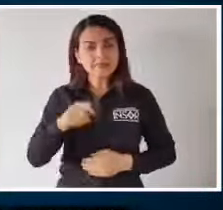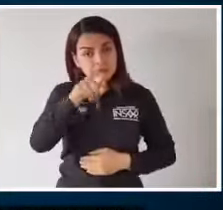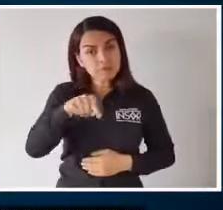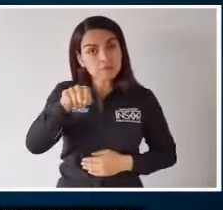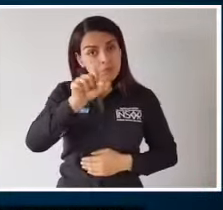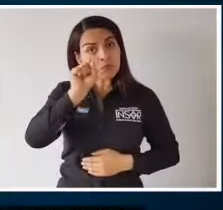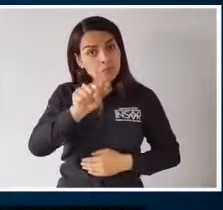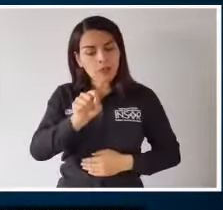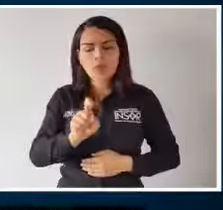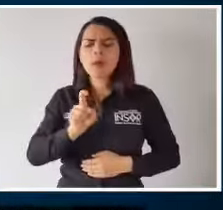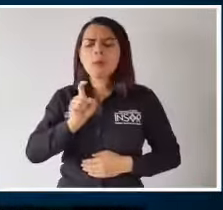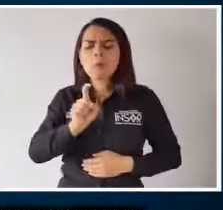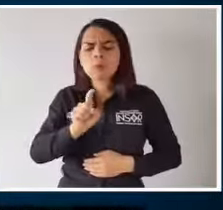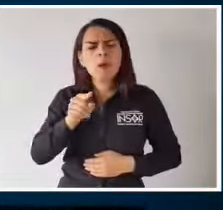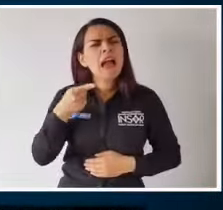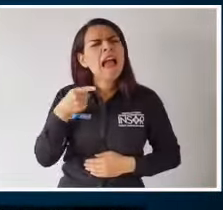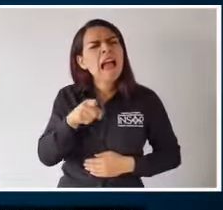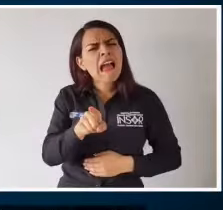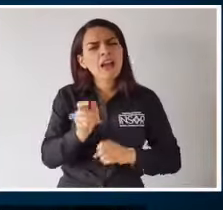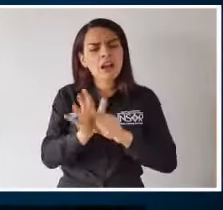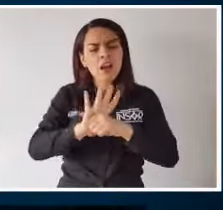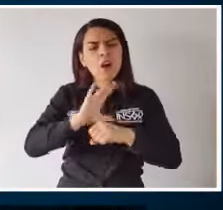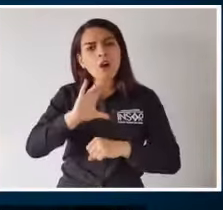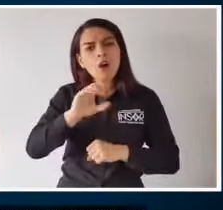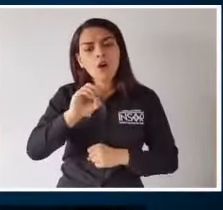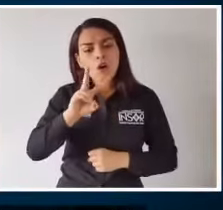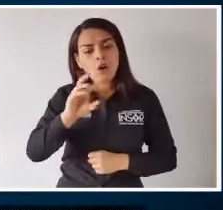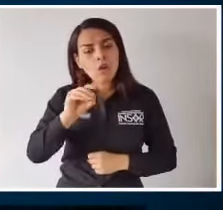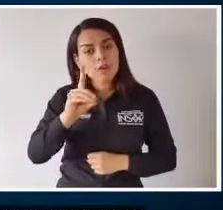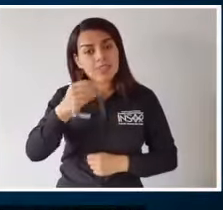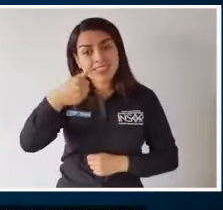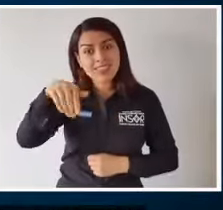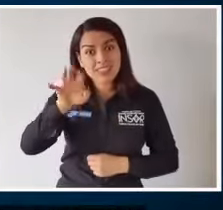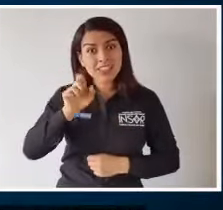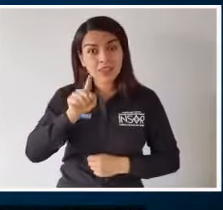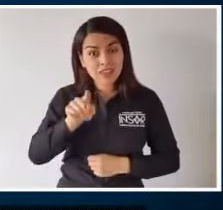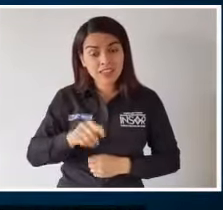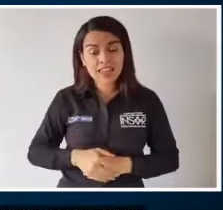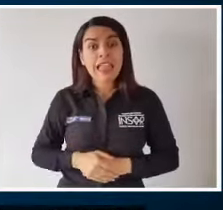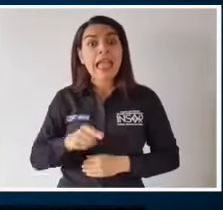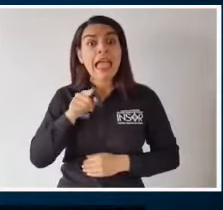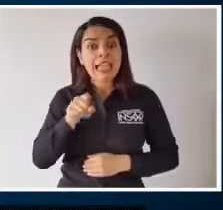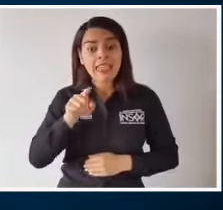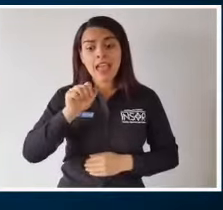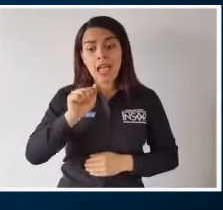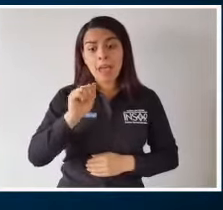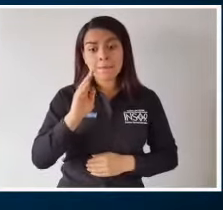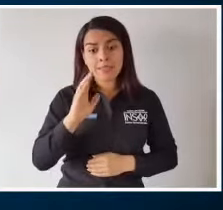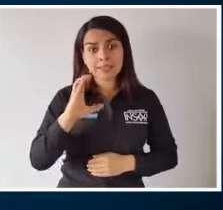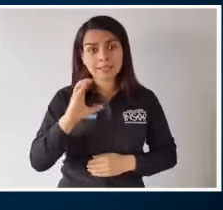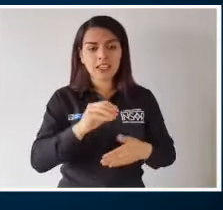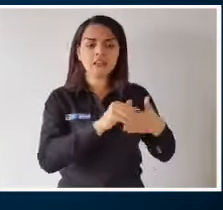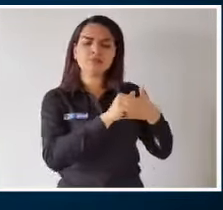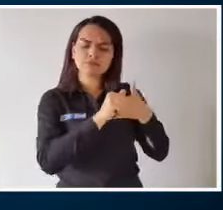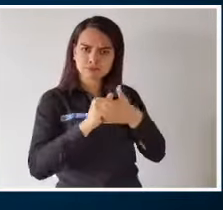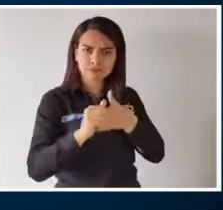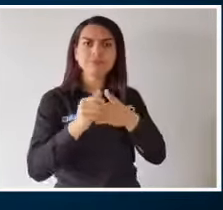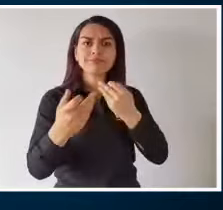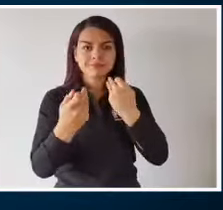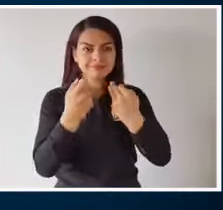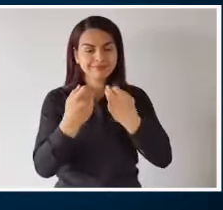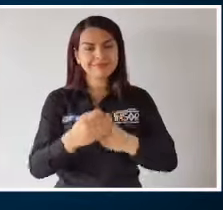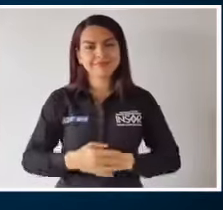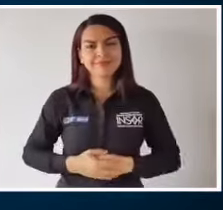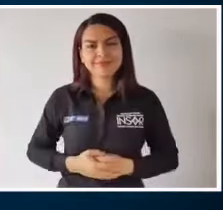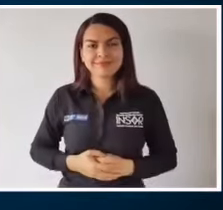Si le das clic a Conoce qué es el nuevo coronavirus COVID-19, con este ABC te